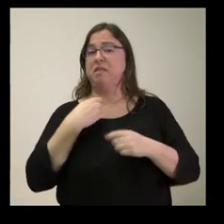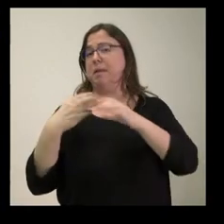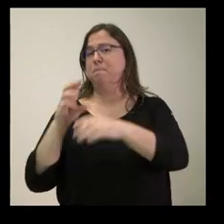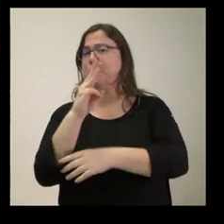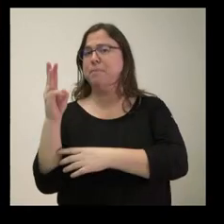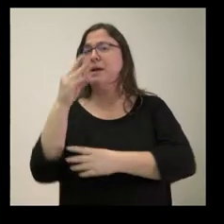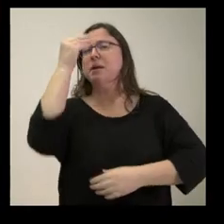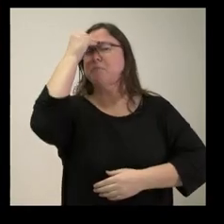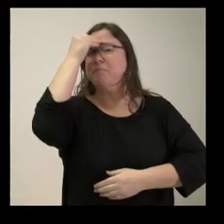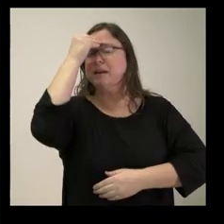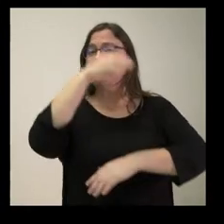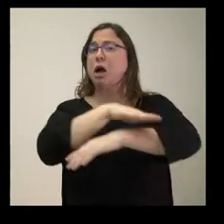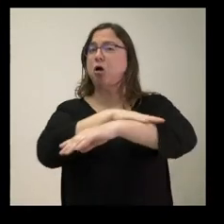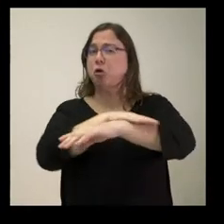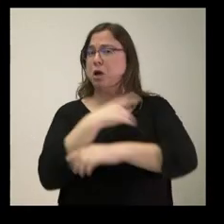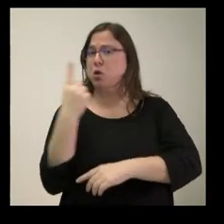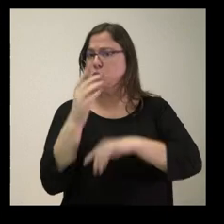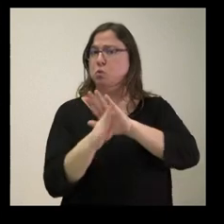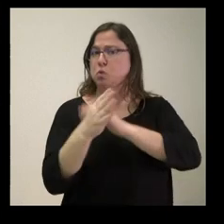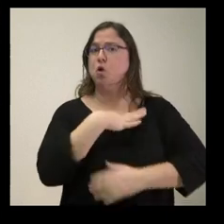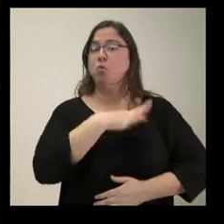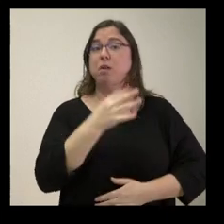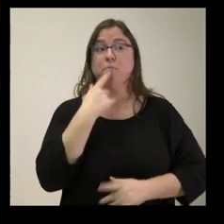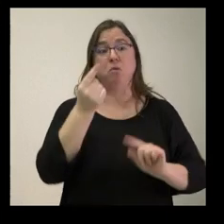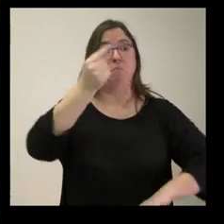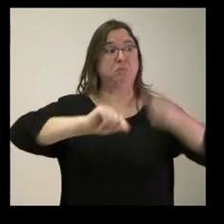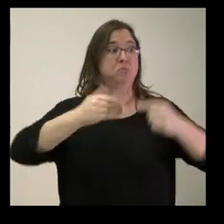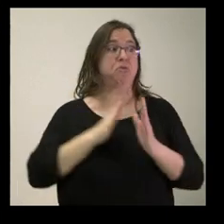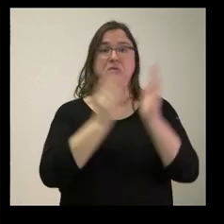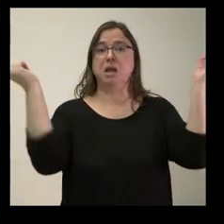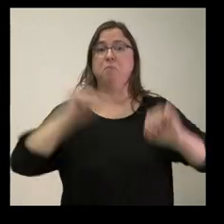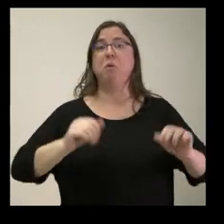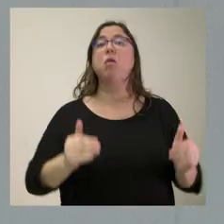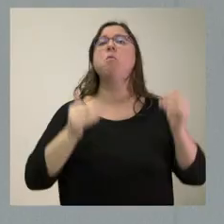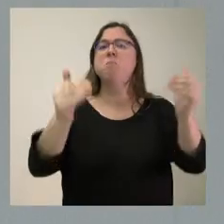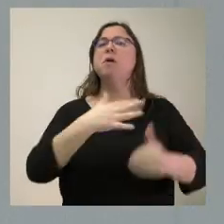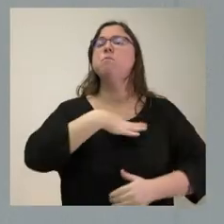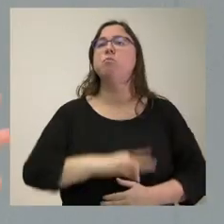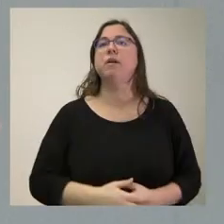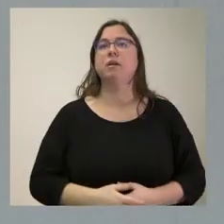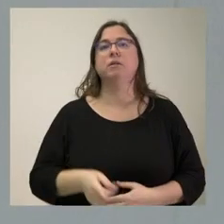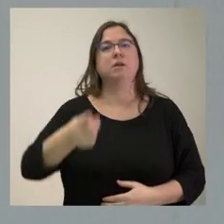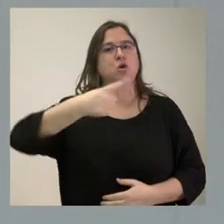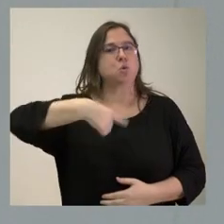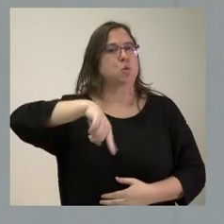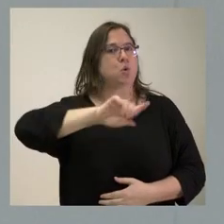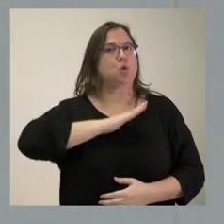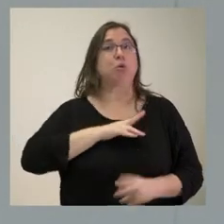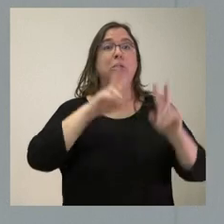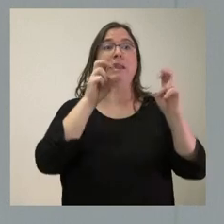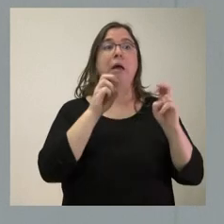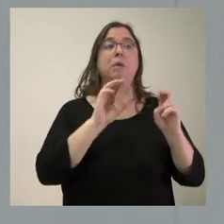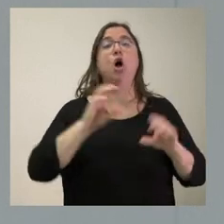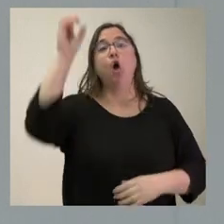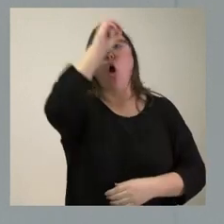poder seguir gobernando en solitario, dado que, bueno, tienen ya los presupuestos aprobados y podrían prorrogarlos? Nosotros de posiciones de los partidos